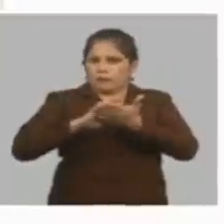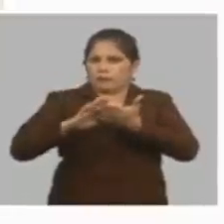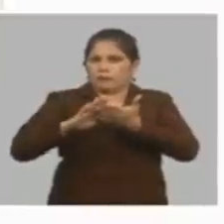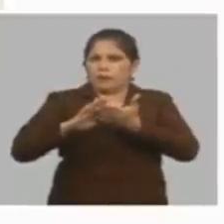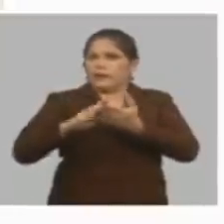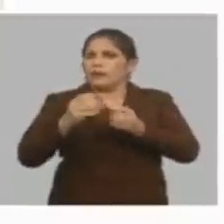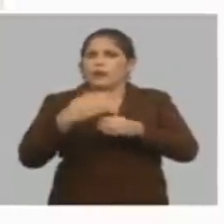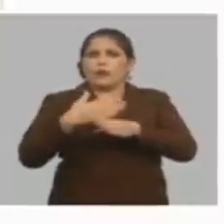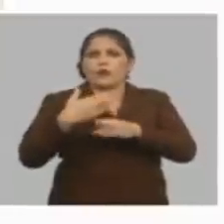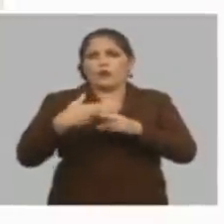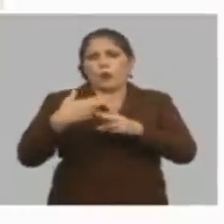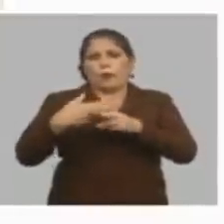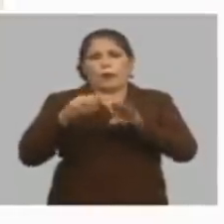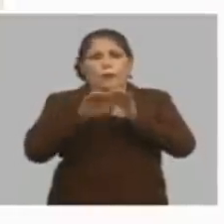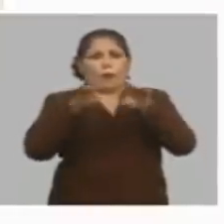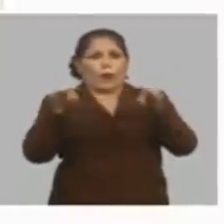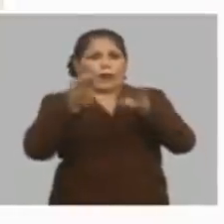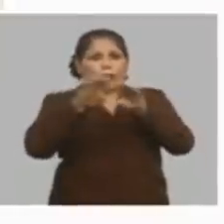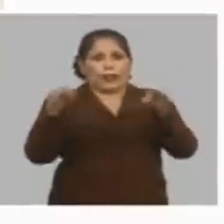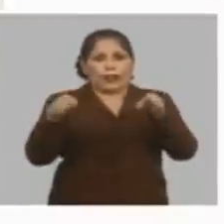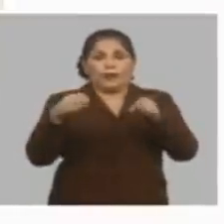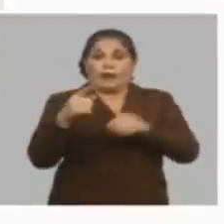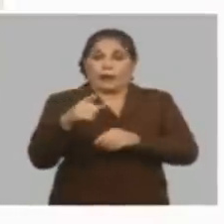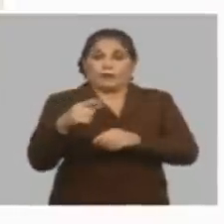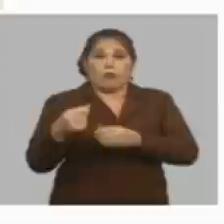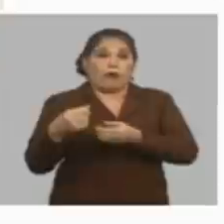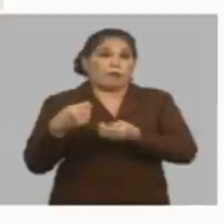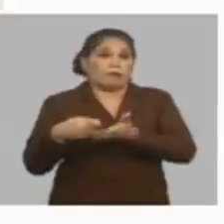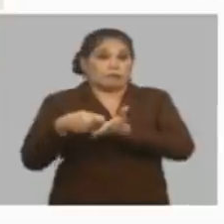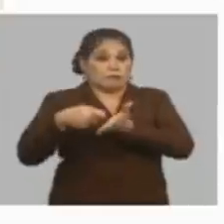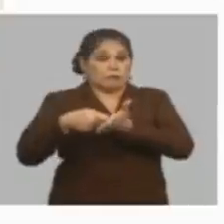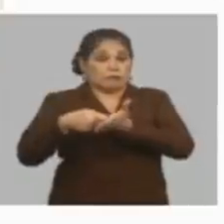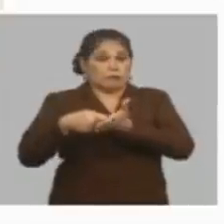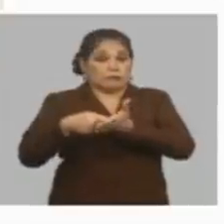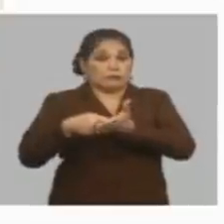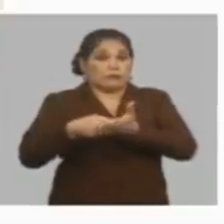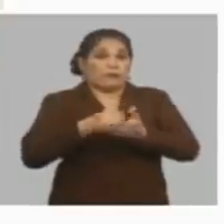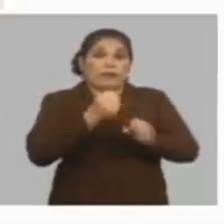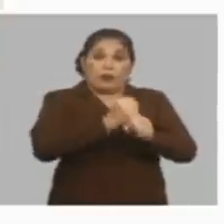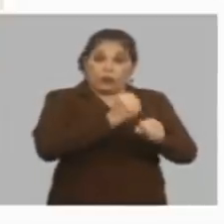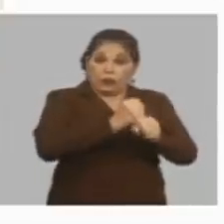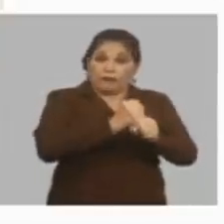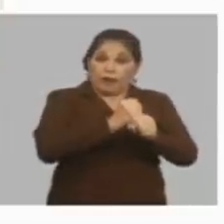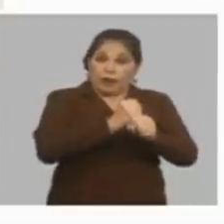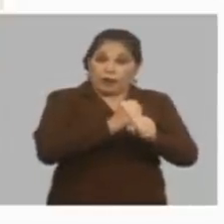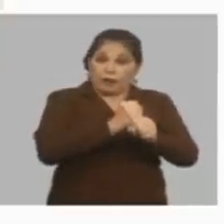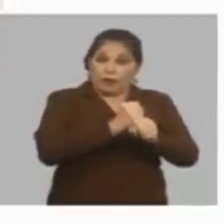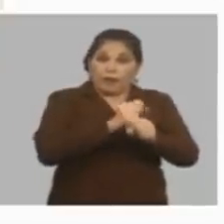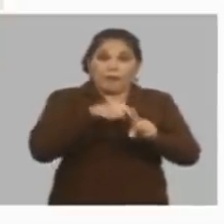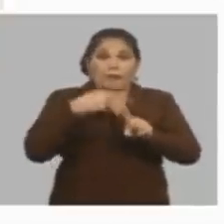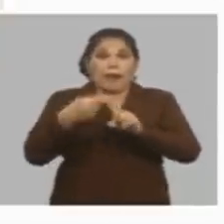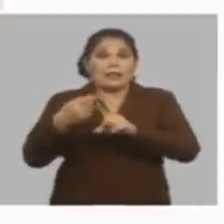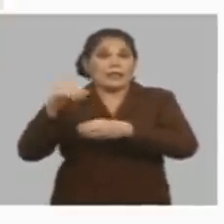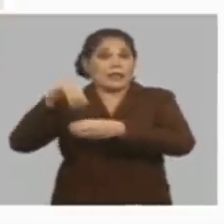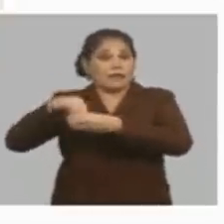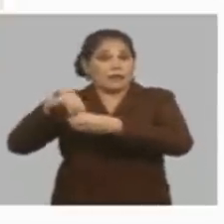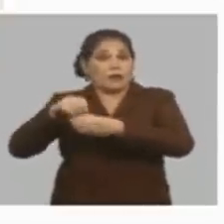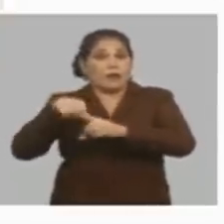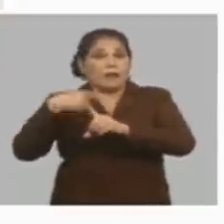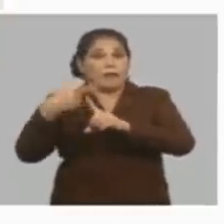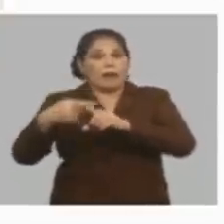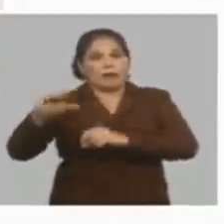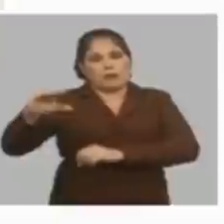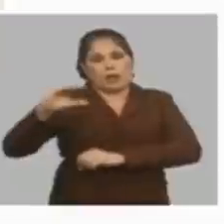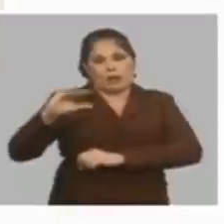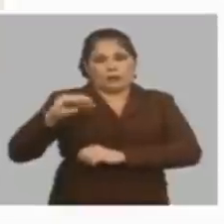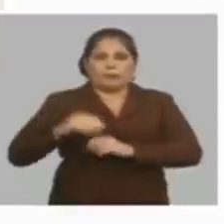y ese crédito puente va a respaldar capital de trabajo inversiones y salario